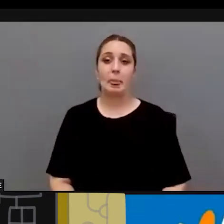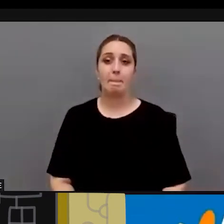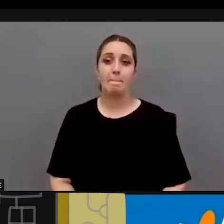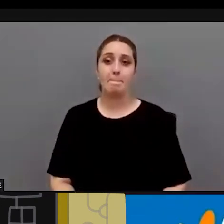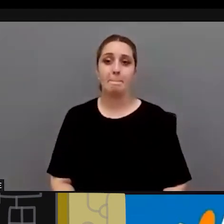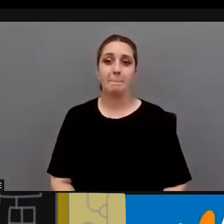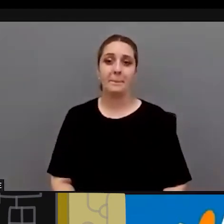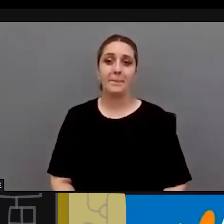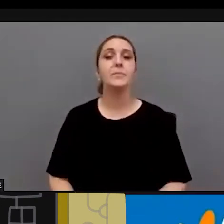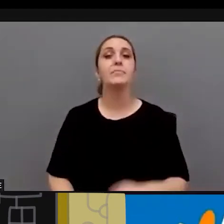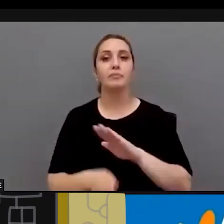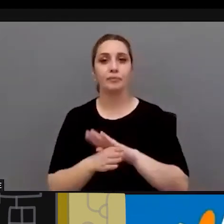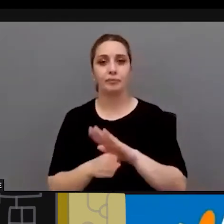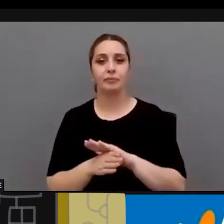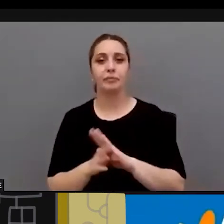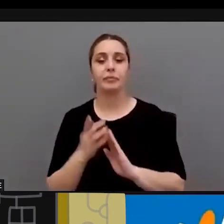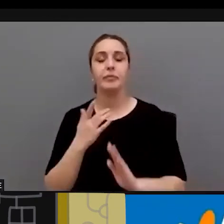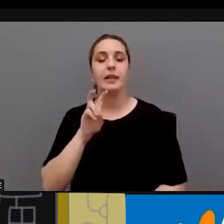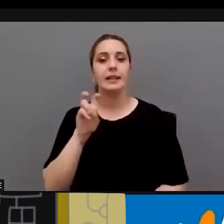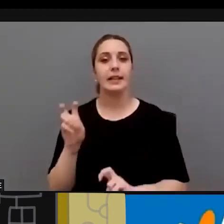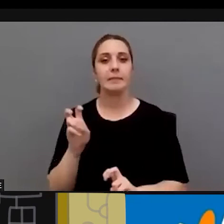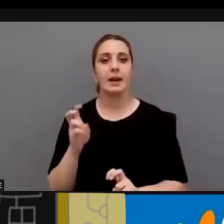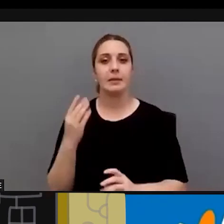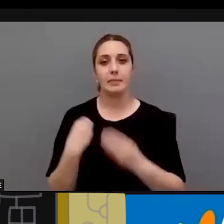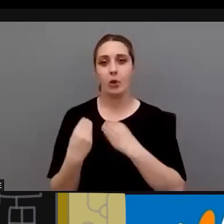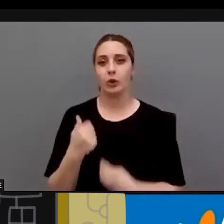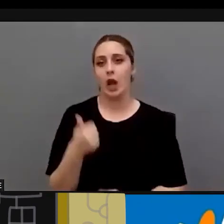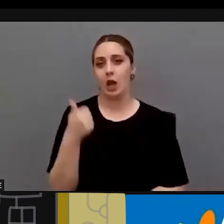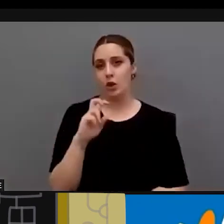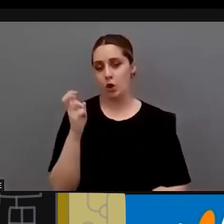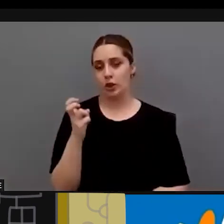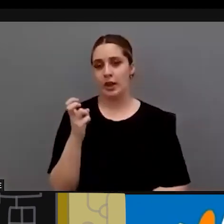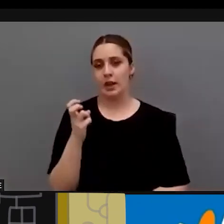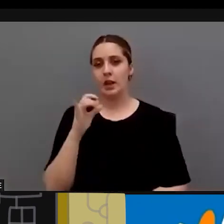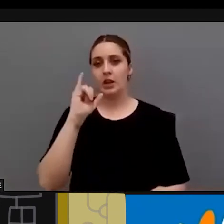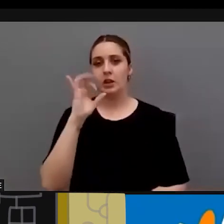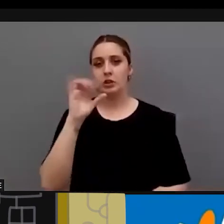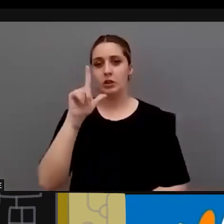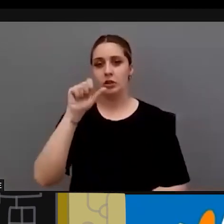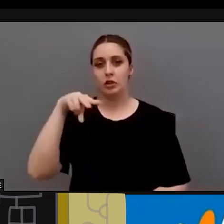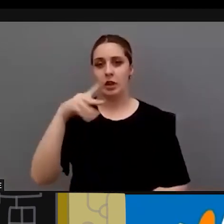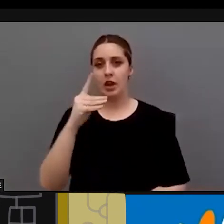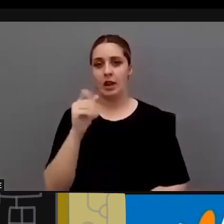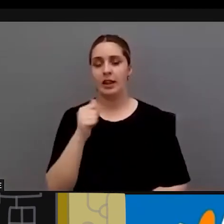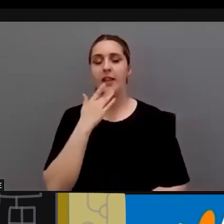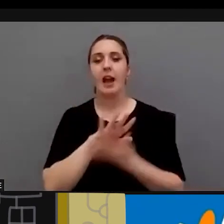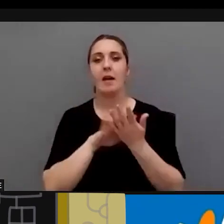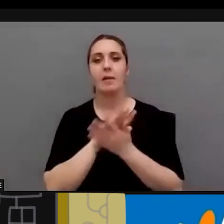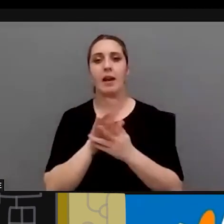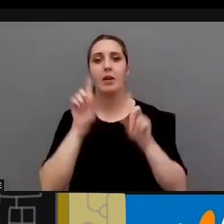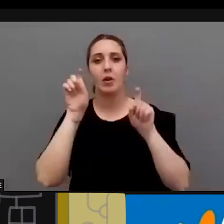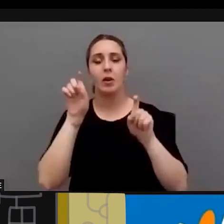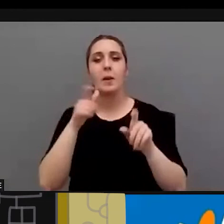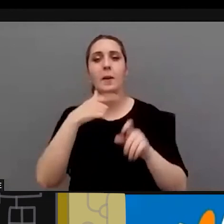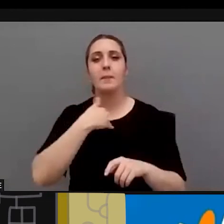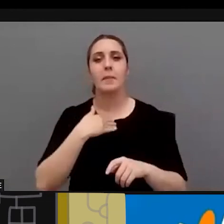vamos a seguir vamos con más cuestiones que nos que nos hacen dice Yolanda Márquez han hablado de educación en el papel de los facilitadores de